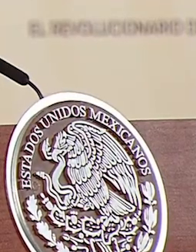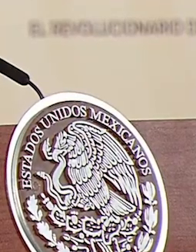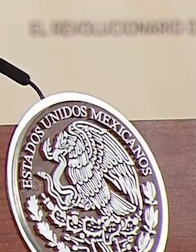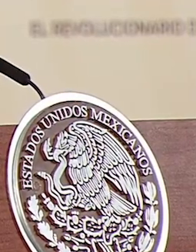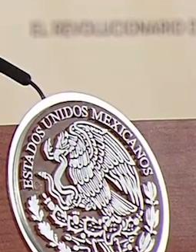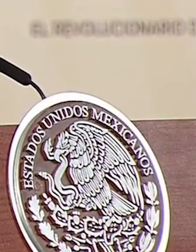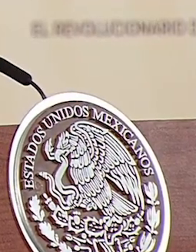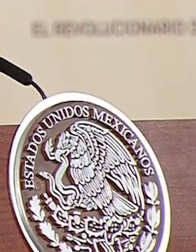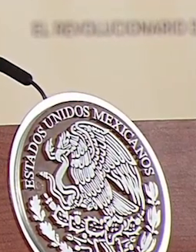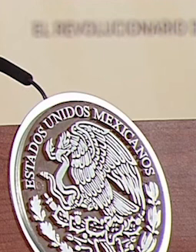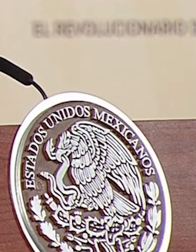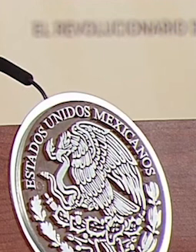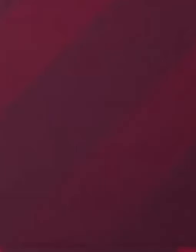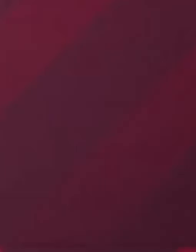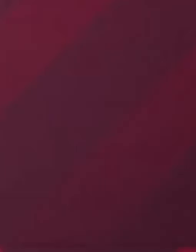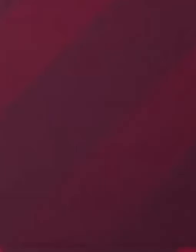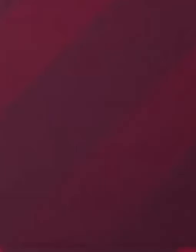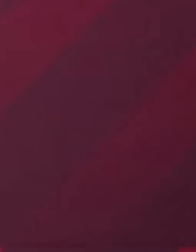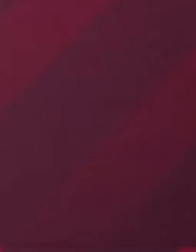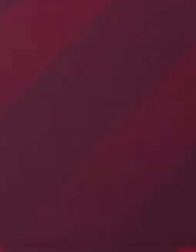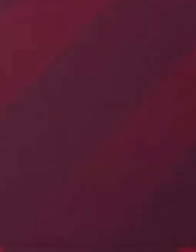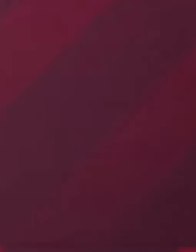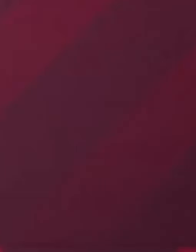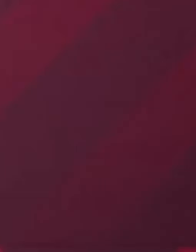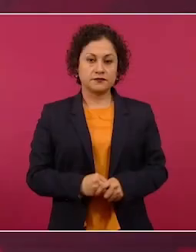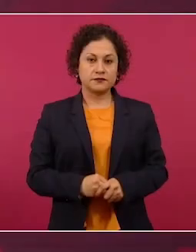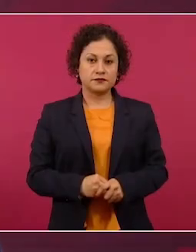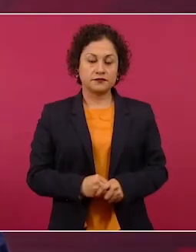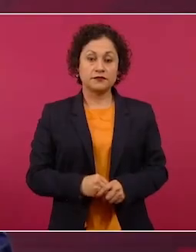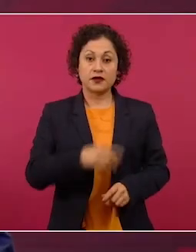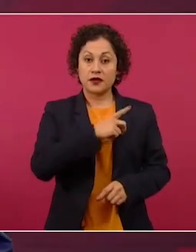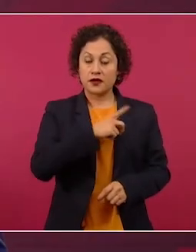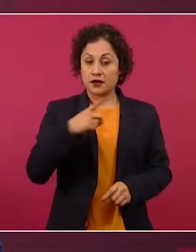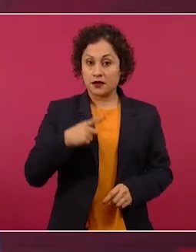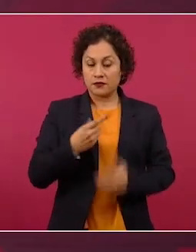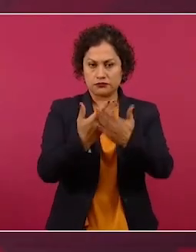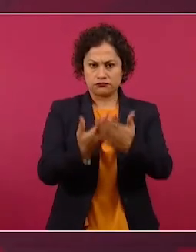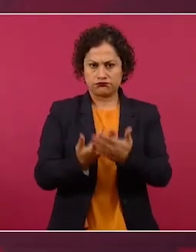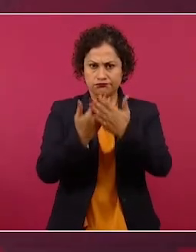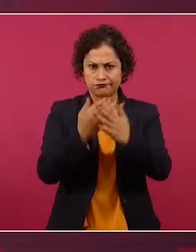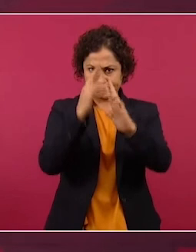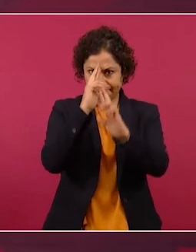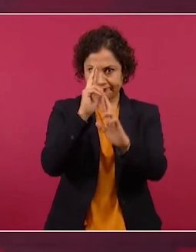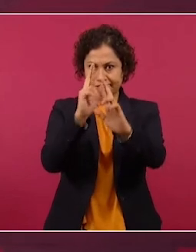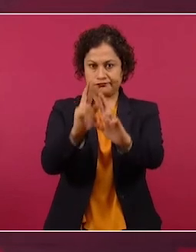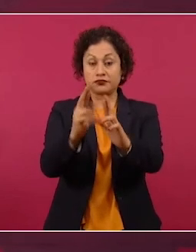reforma en el Poder Judicial en beneficio de todos